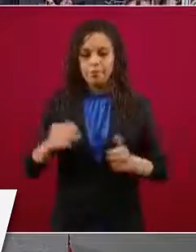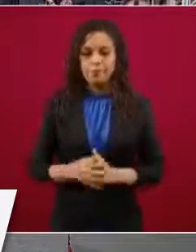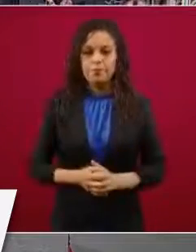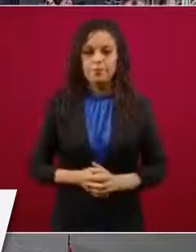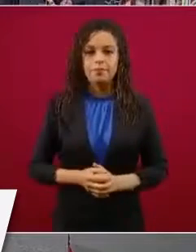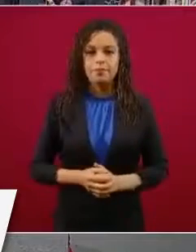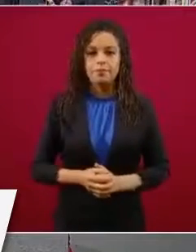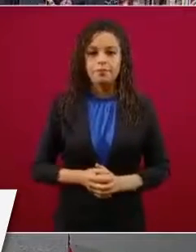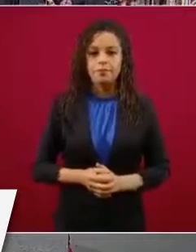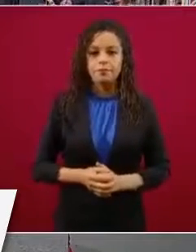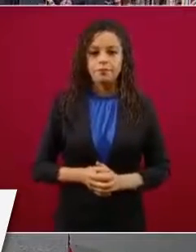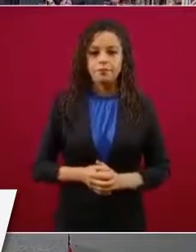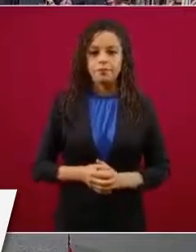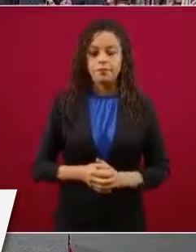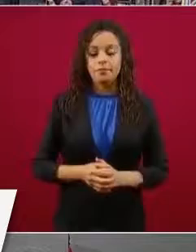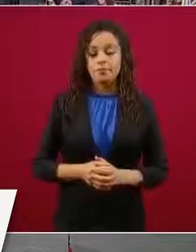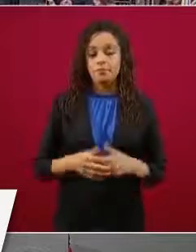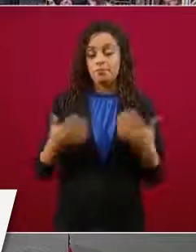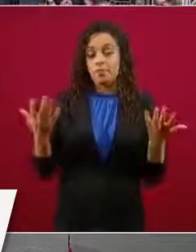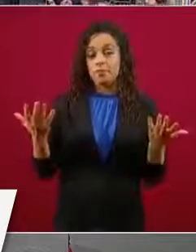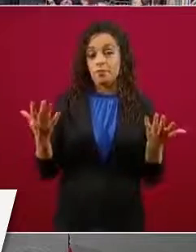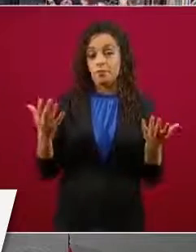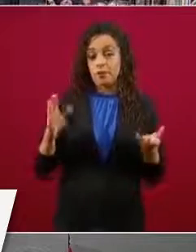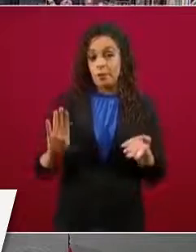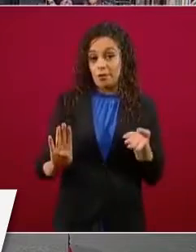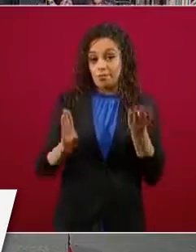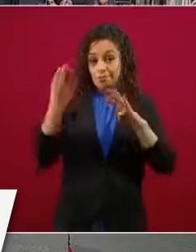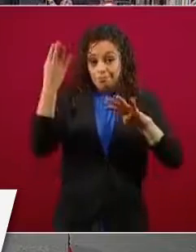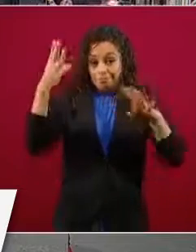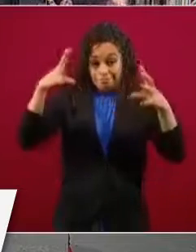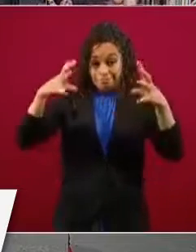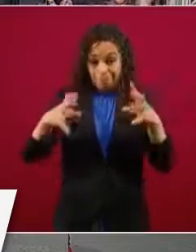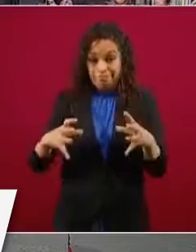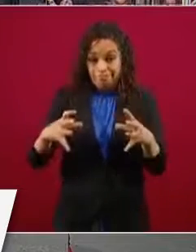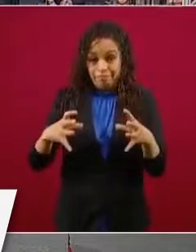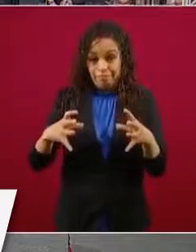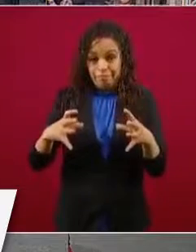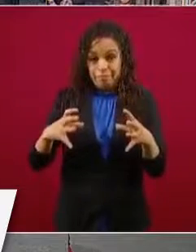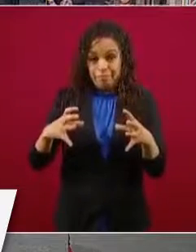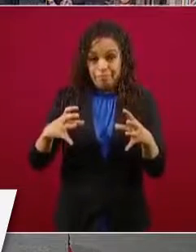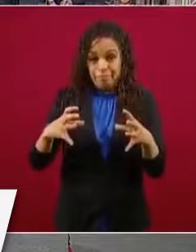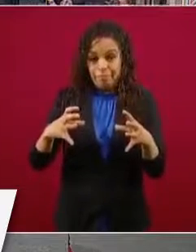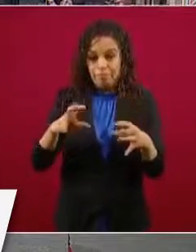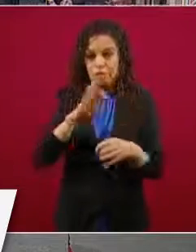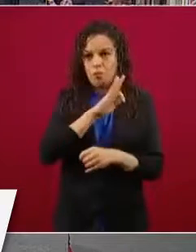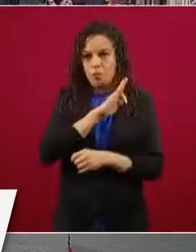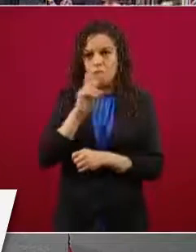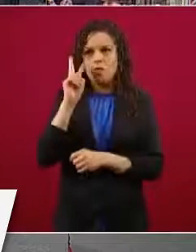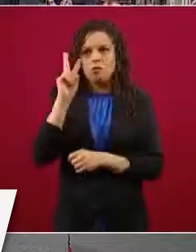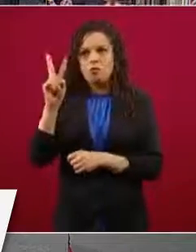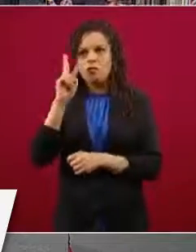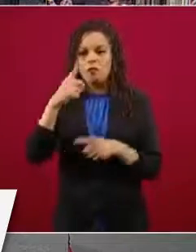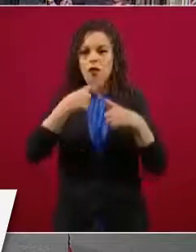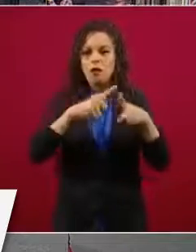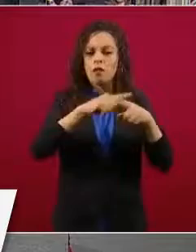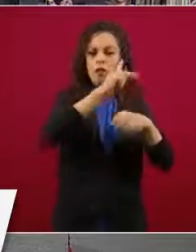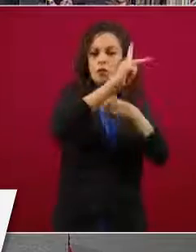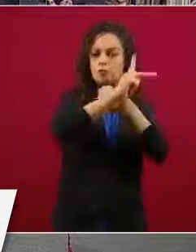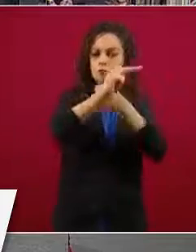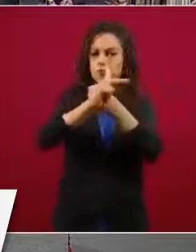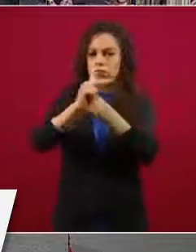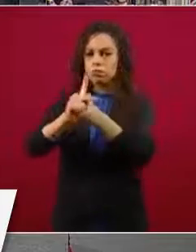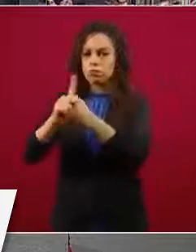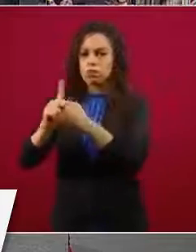todo el planeta, lo hemos estado observando en otras naciones, los gobiernos, los